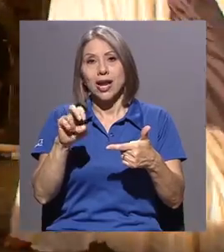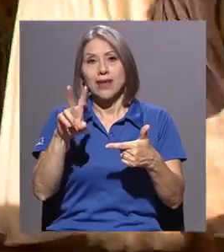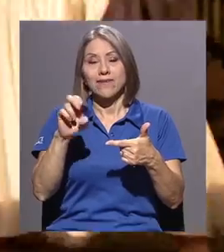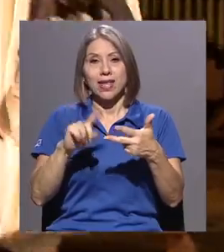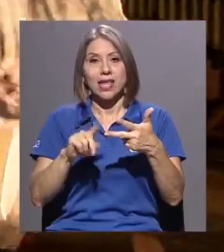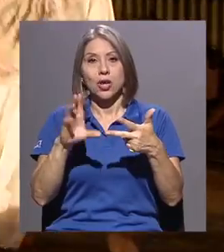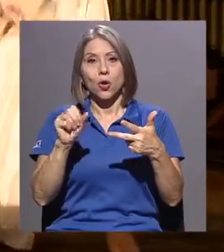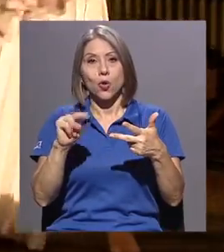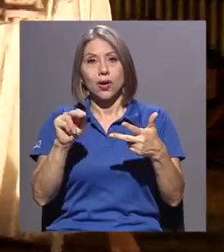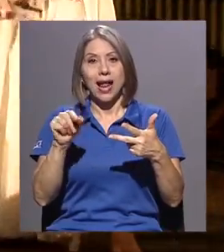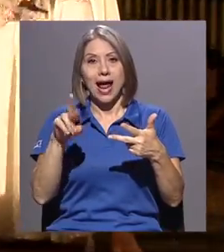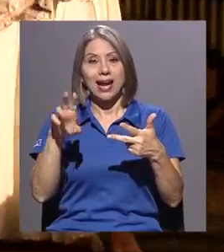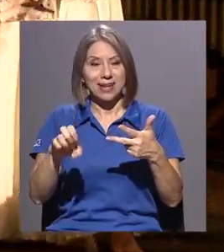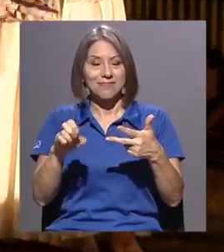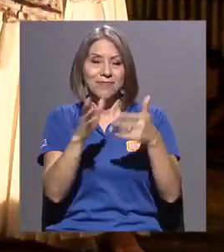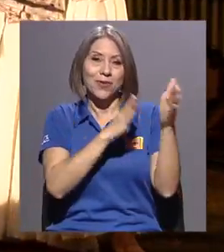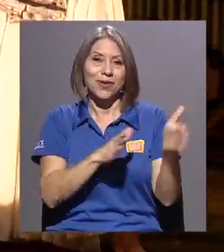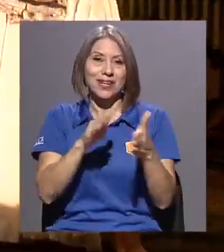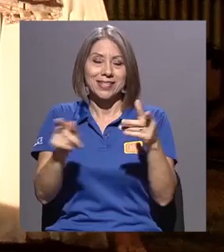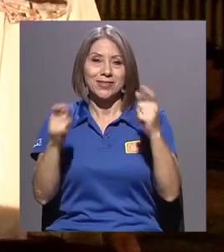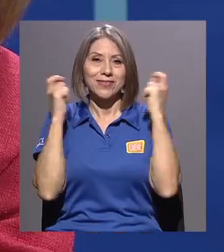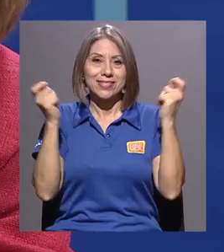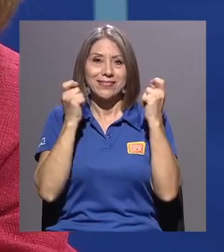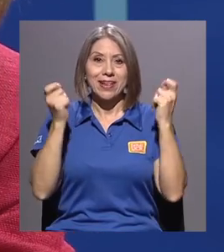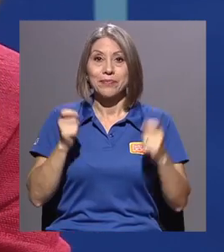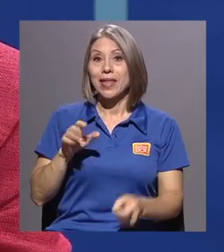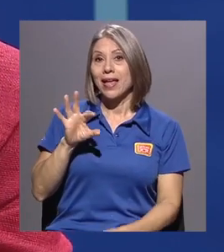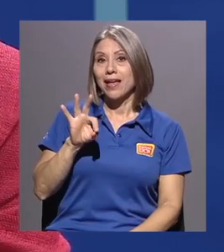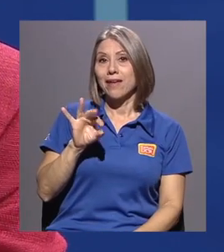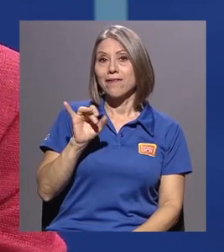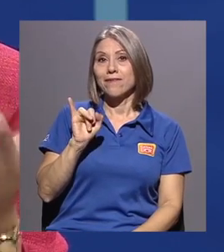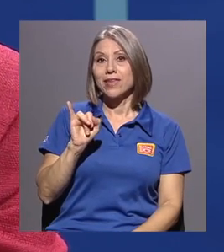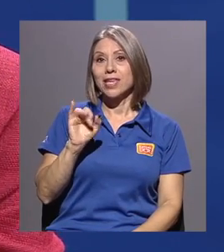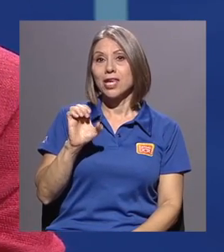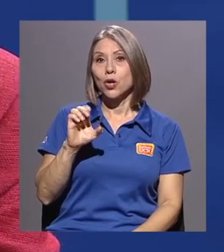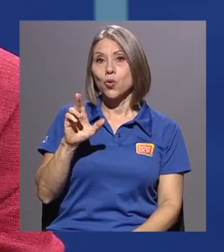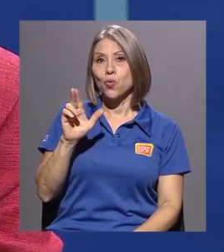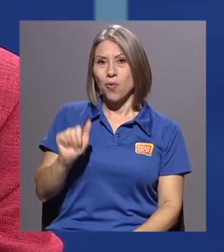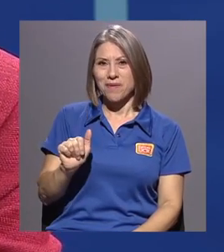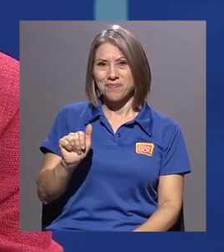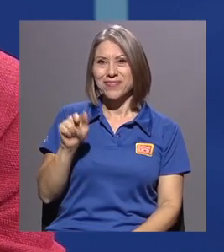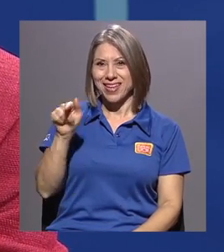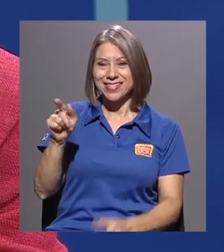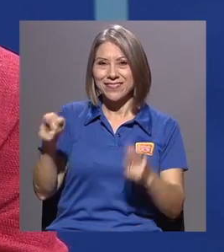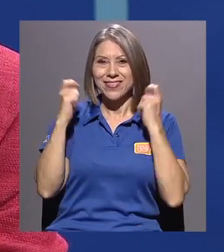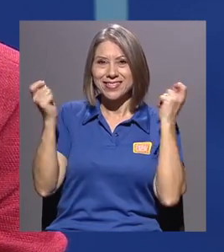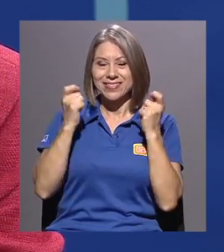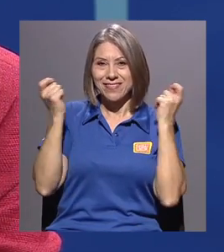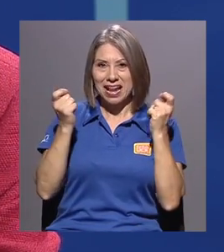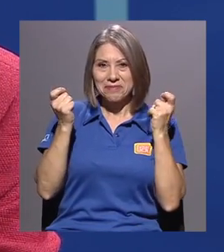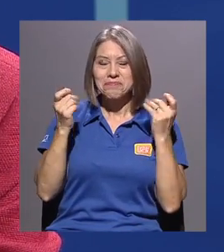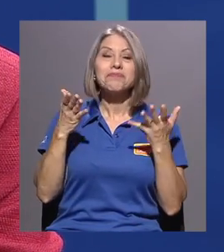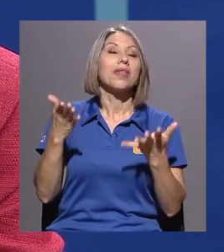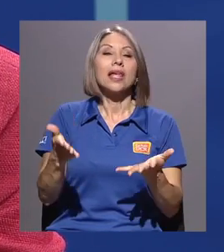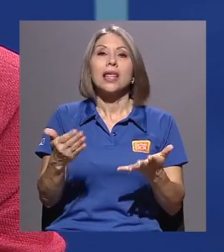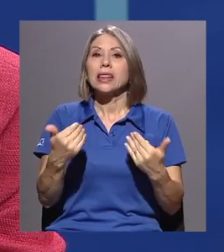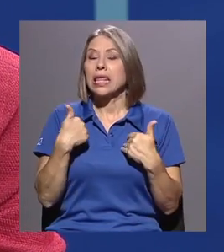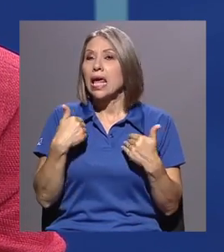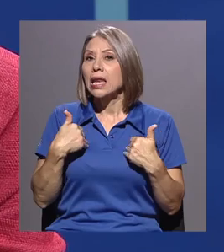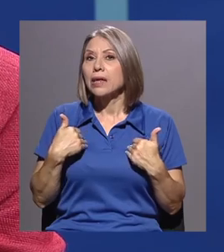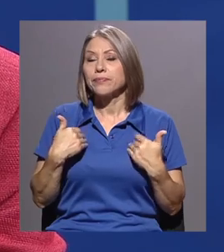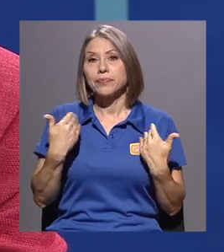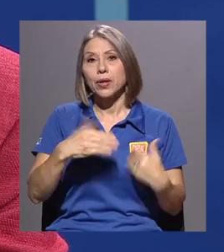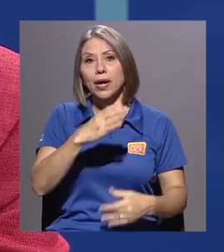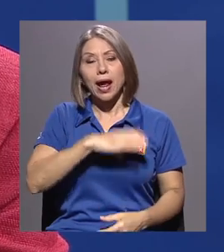este festival. Este festival, el FICUA, como se le conoce en el ámbito de las universidades estatales, tiene una